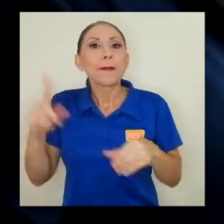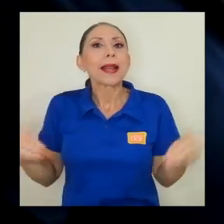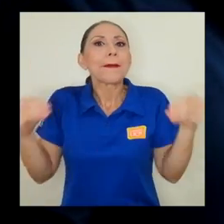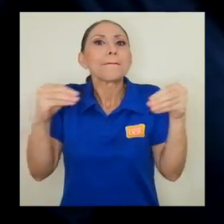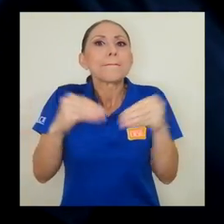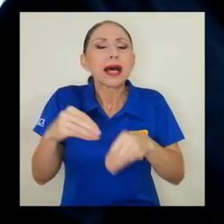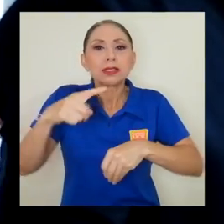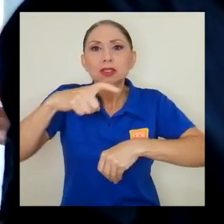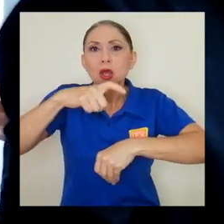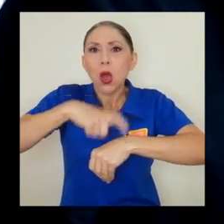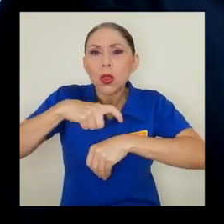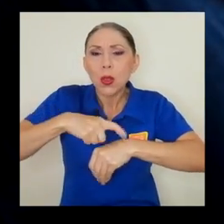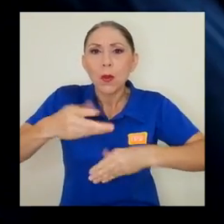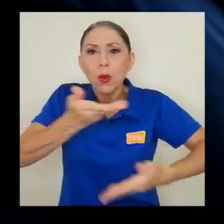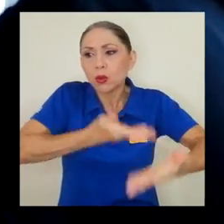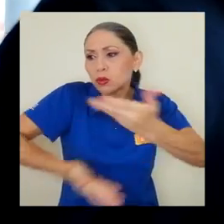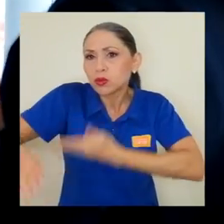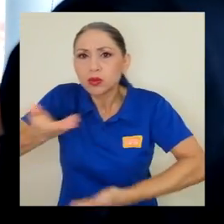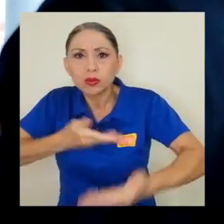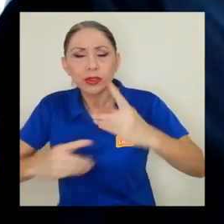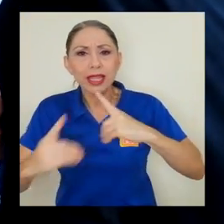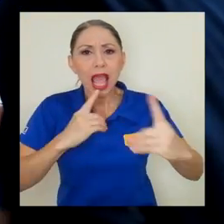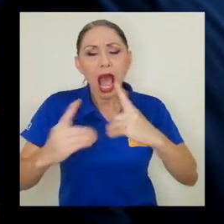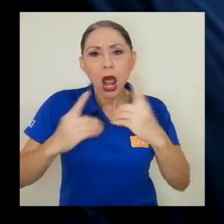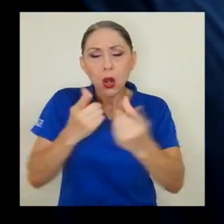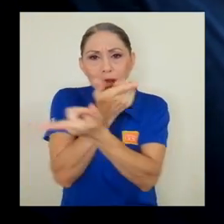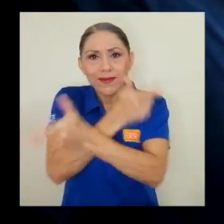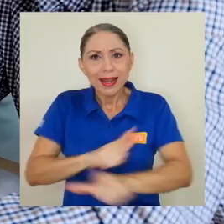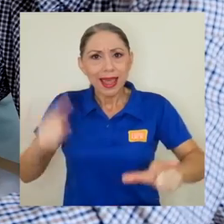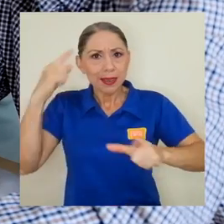espacios de diálogo y libertad de pensamiento y expresión.